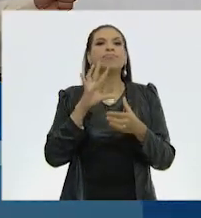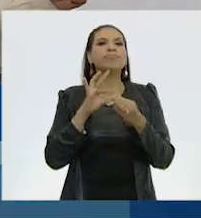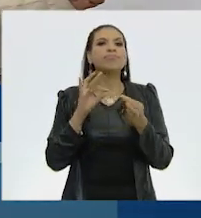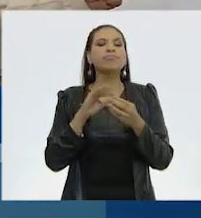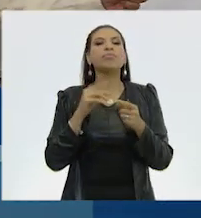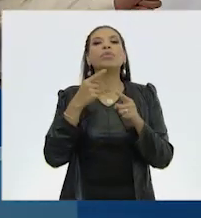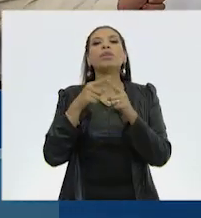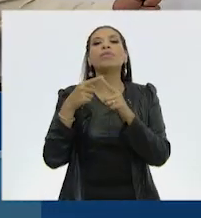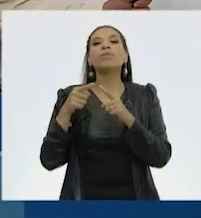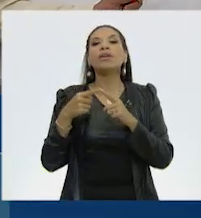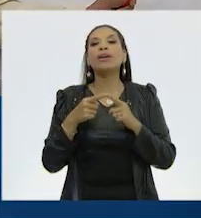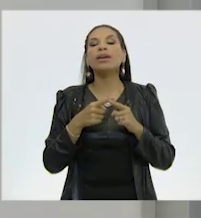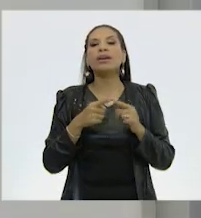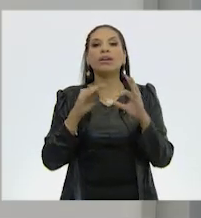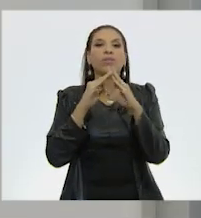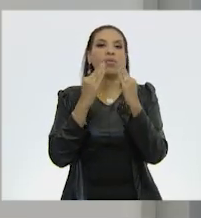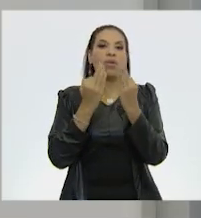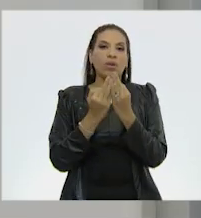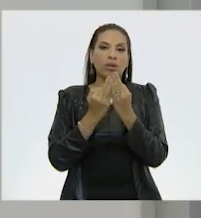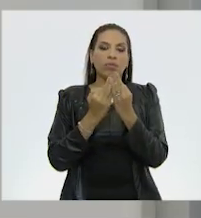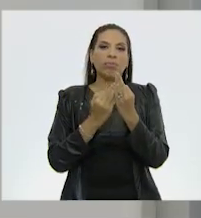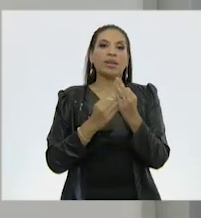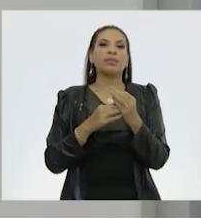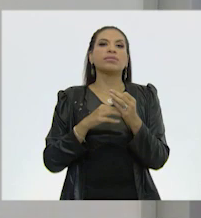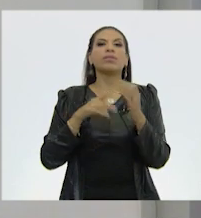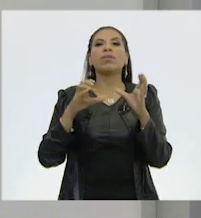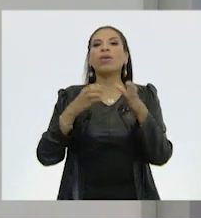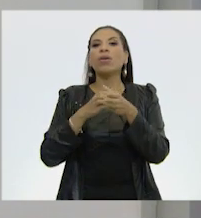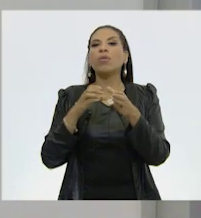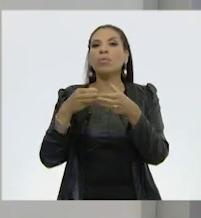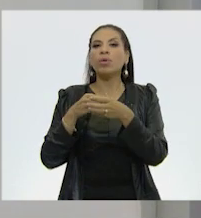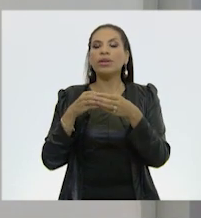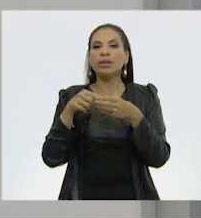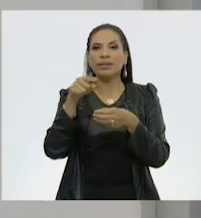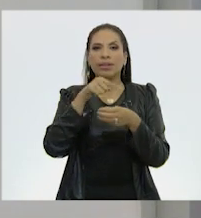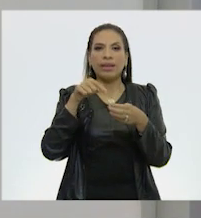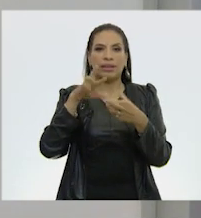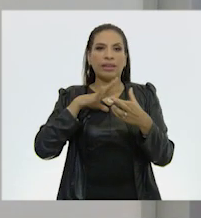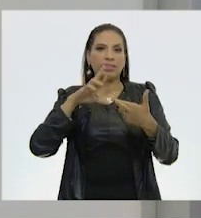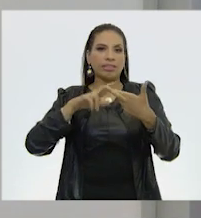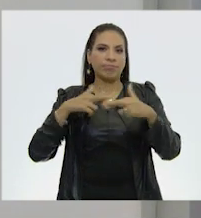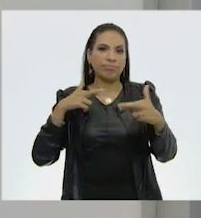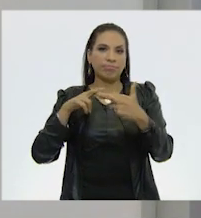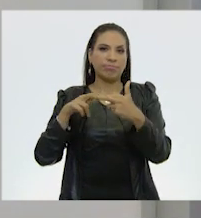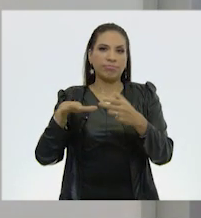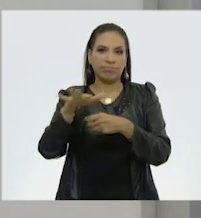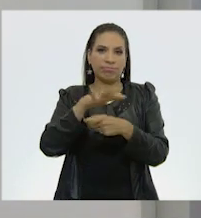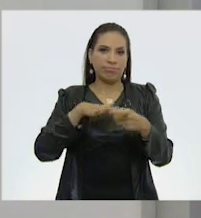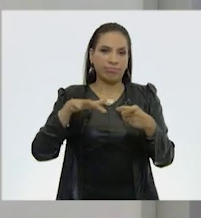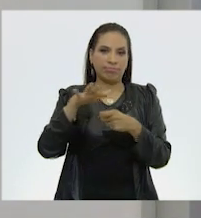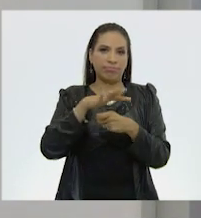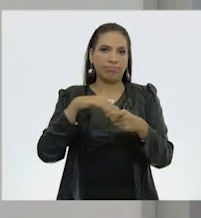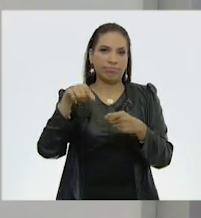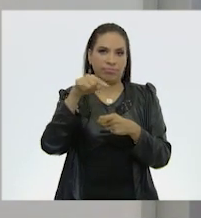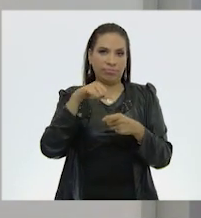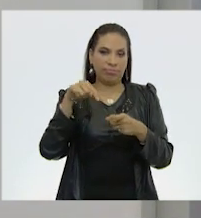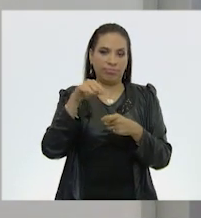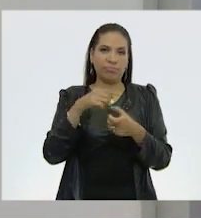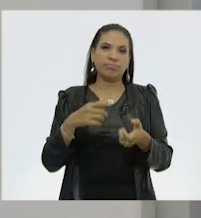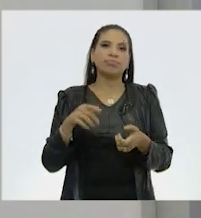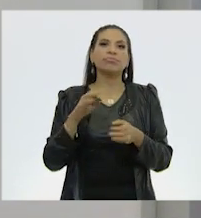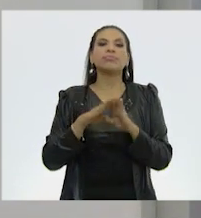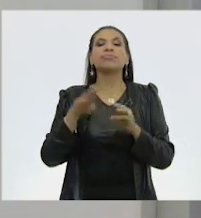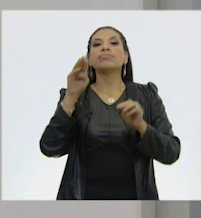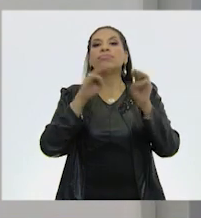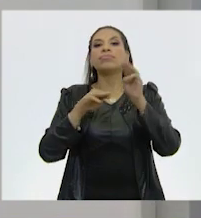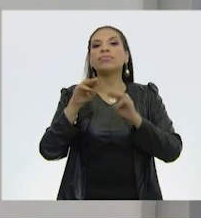a las diferentes formas en que las comunidades se relacionan con su entorno físico. Hablo de